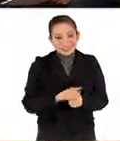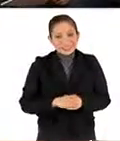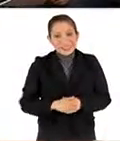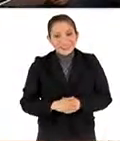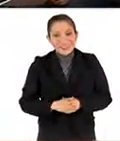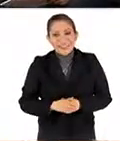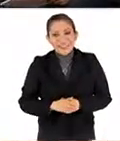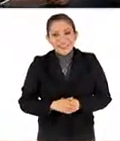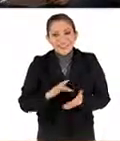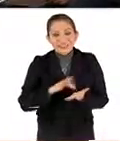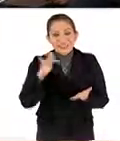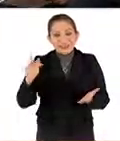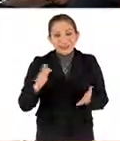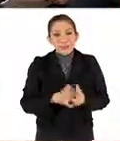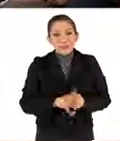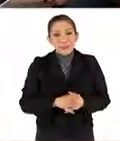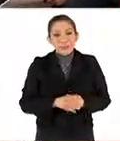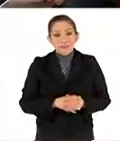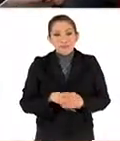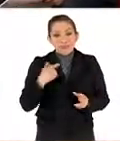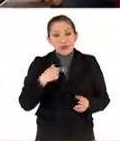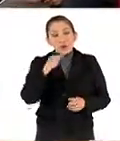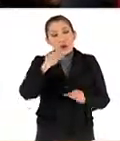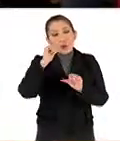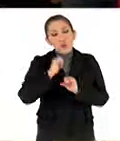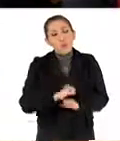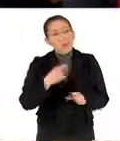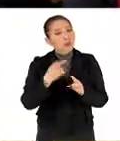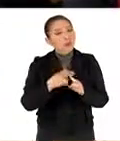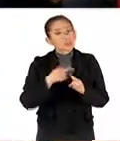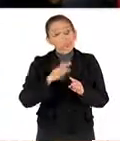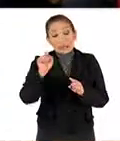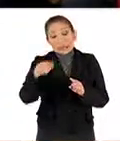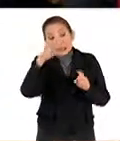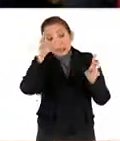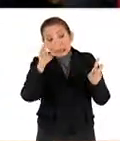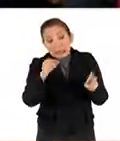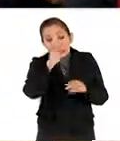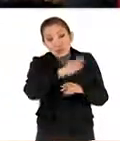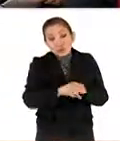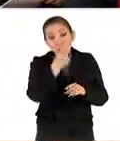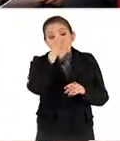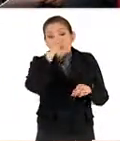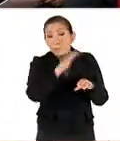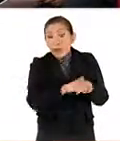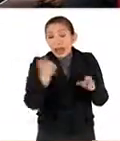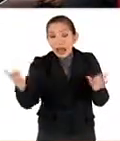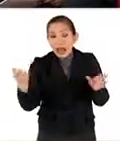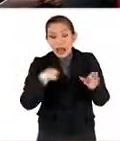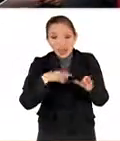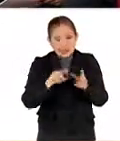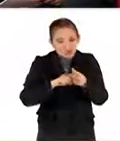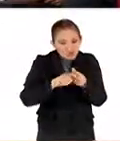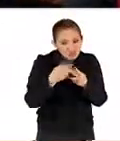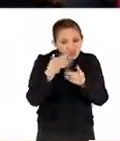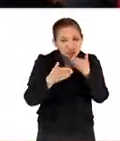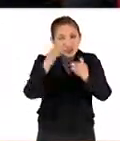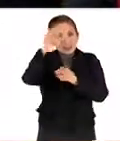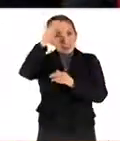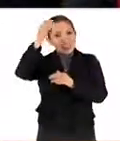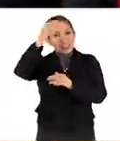Bienvenido. sobre todo hablar con quien está al frente de esto que se considera uno de los grandes semilleros de los